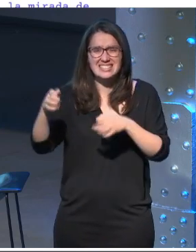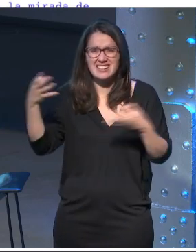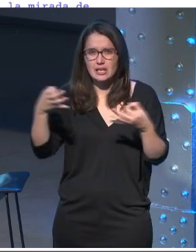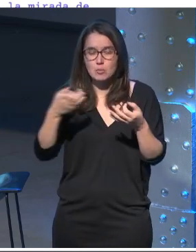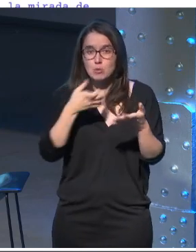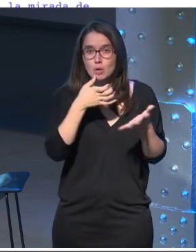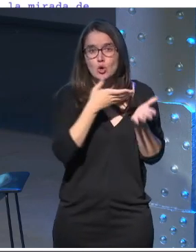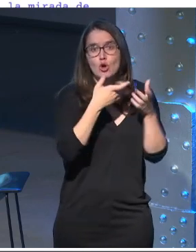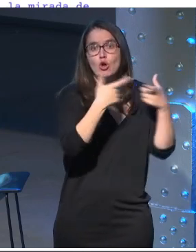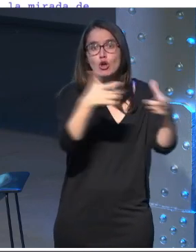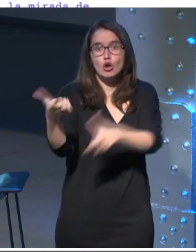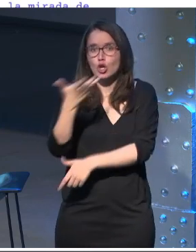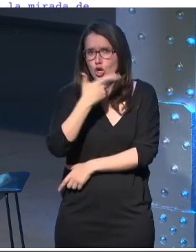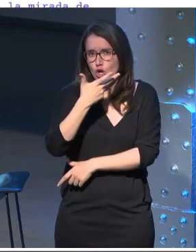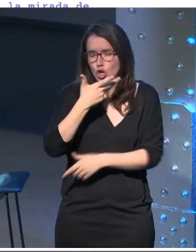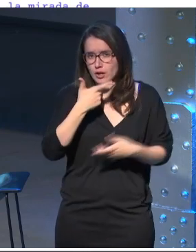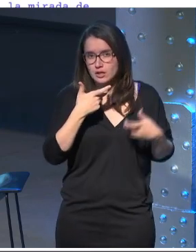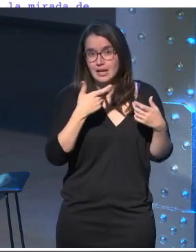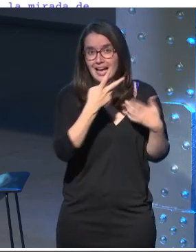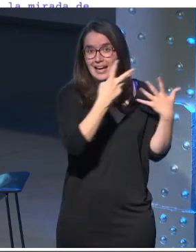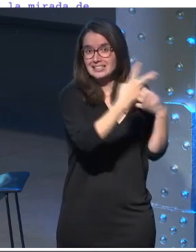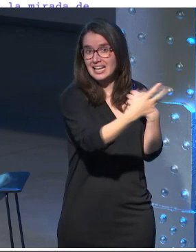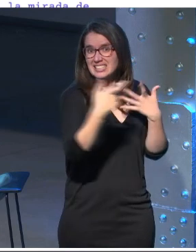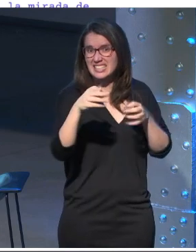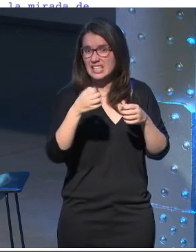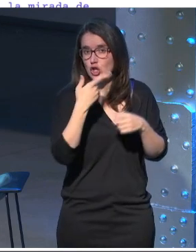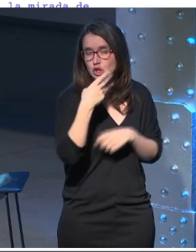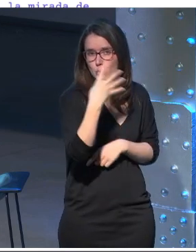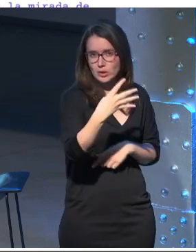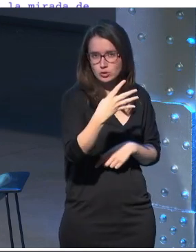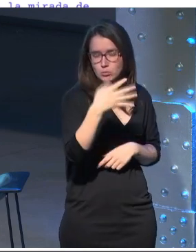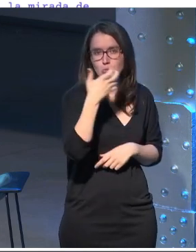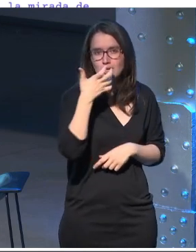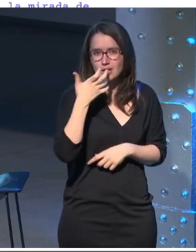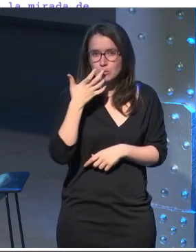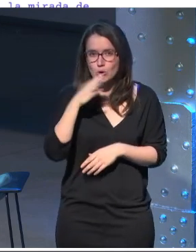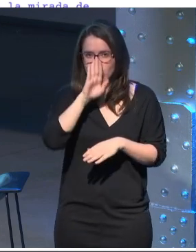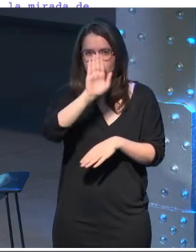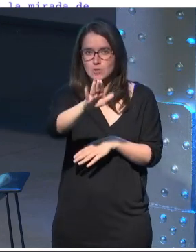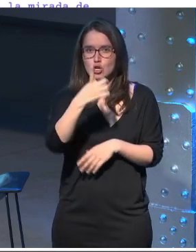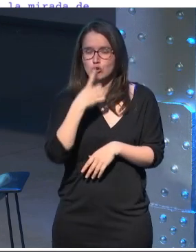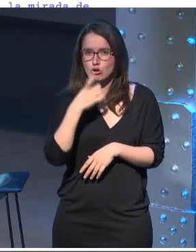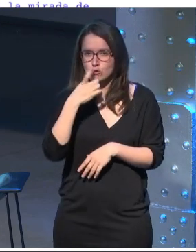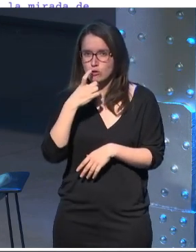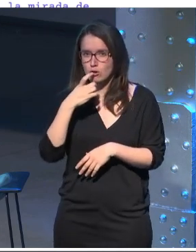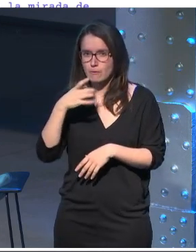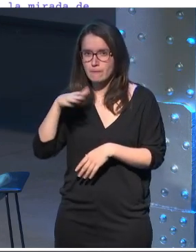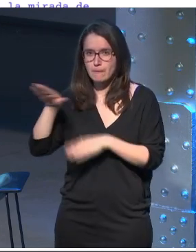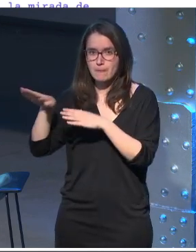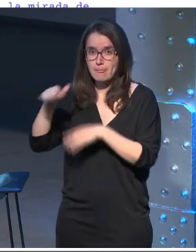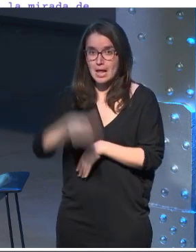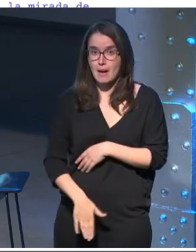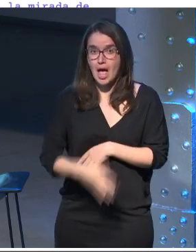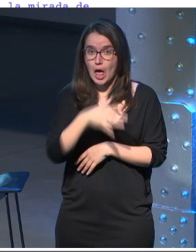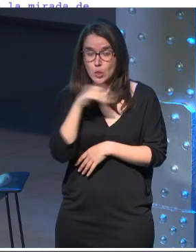ejemplo dividirlo en colores dividimos la escena 360 en cuatro colores la parte frontal roja azul lado abajo